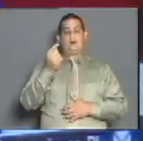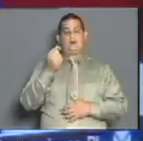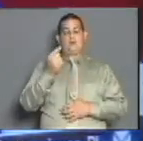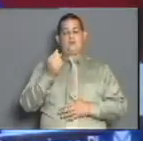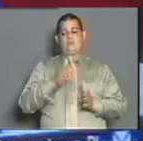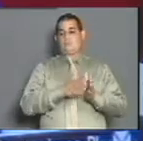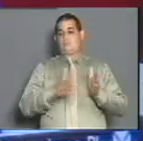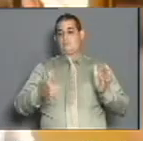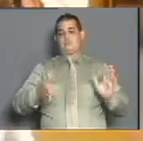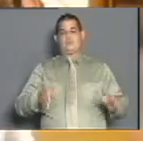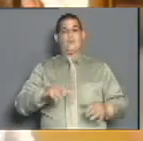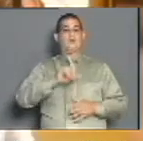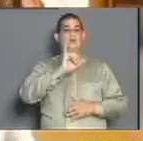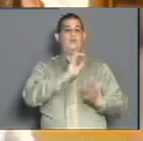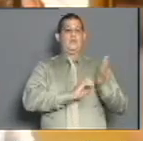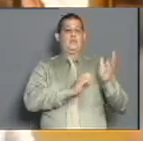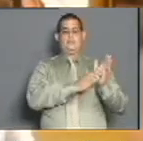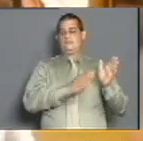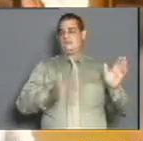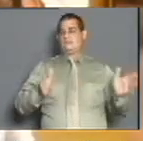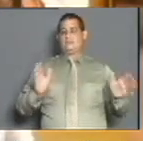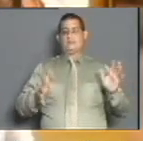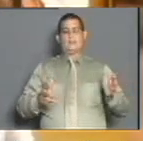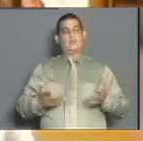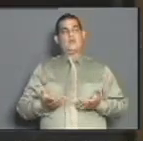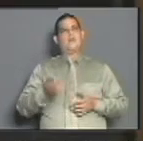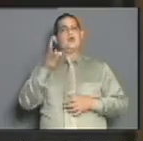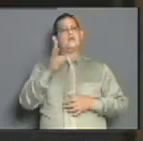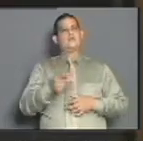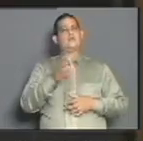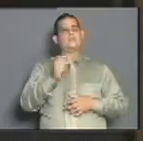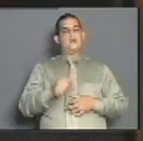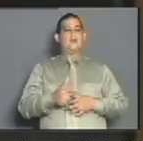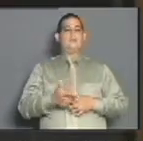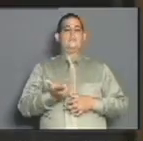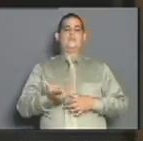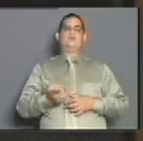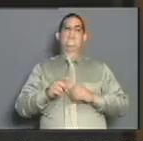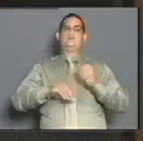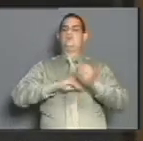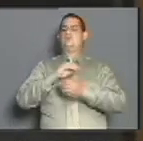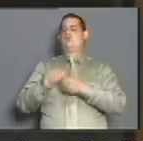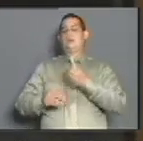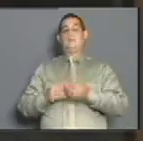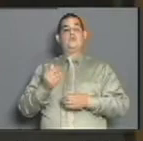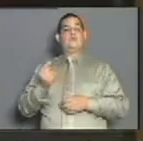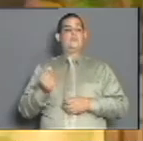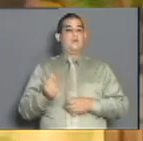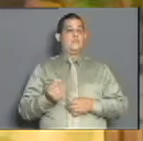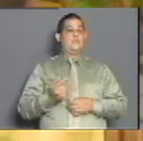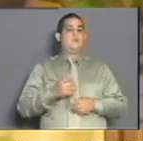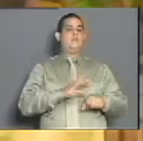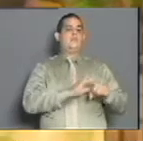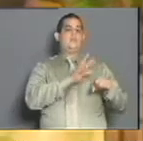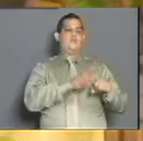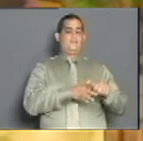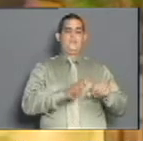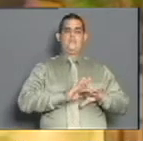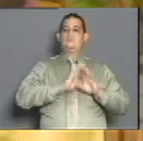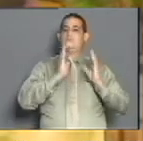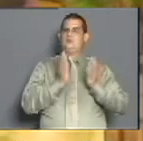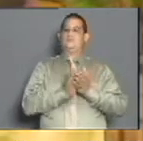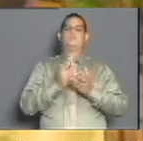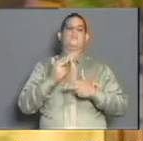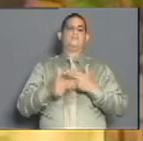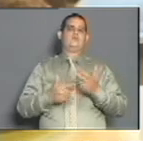semestre de 2021, los resultados de la tarea de ordenamiento, el enfrentamiento a la COVID-19 y la liquidación del presupuesto